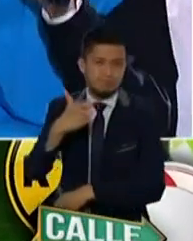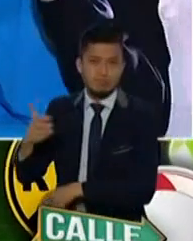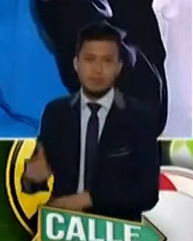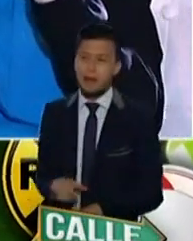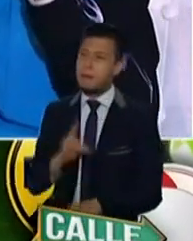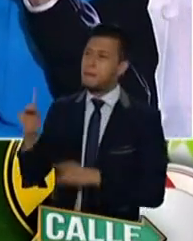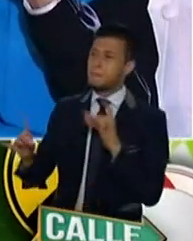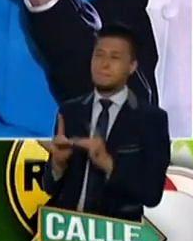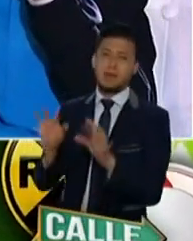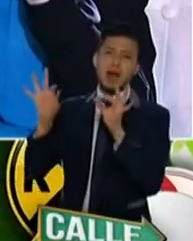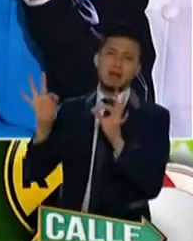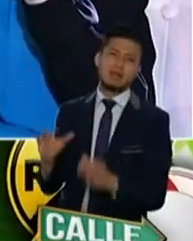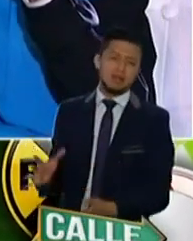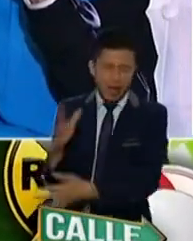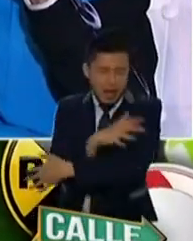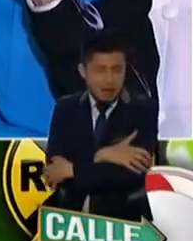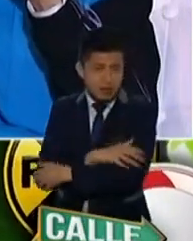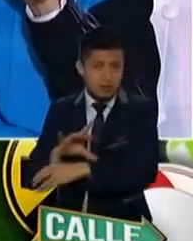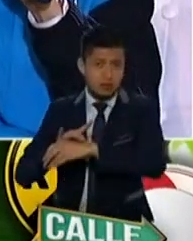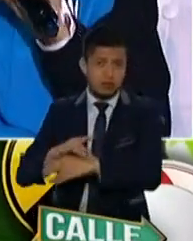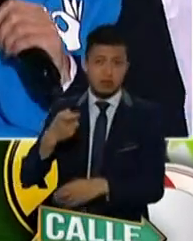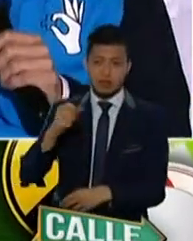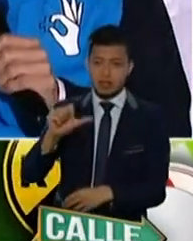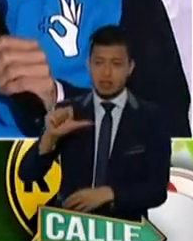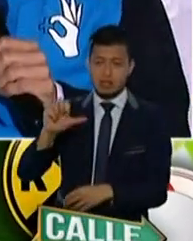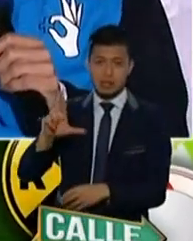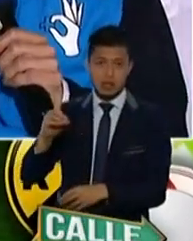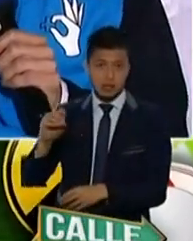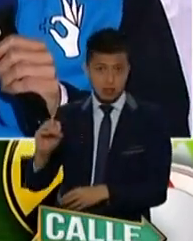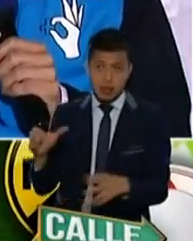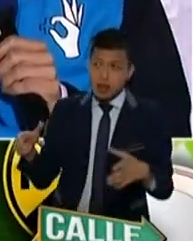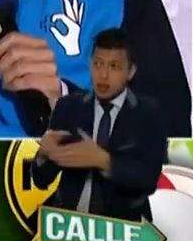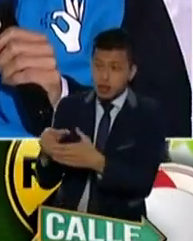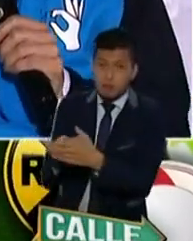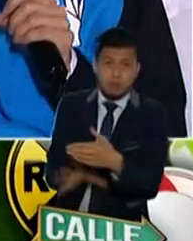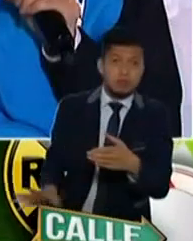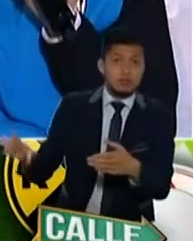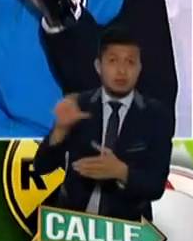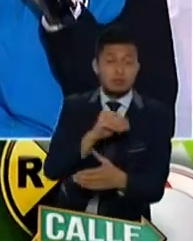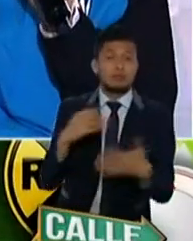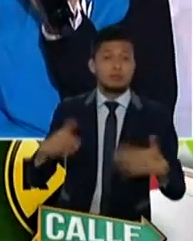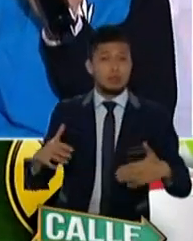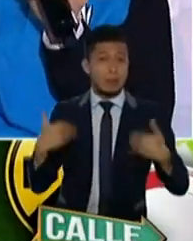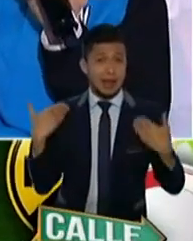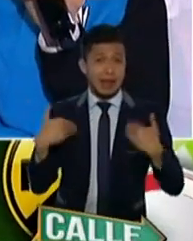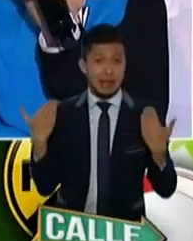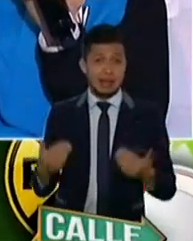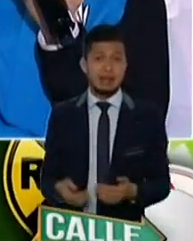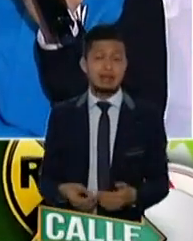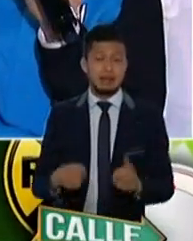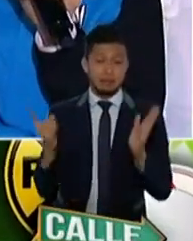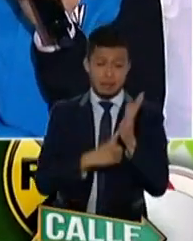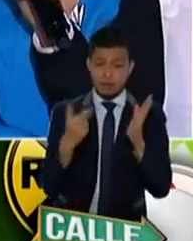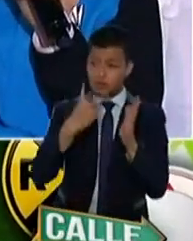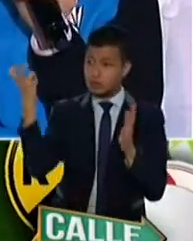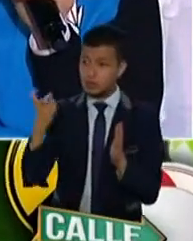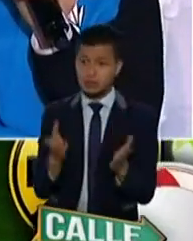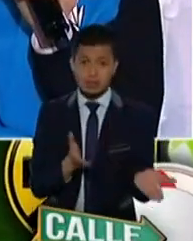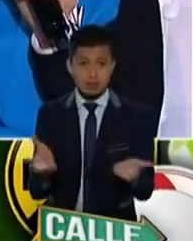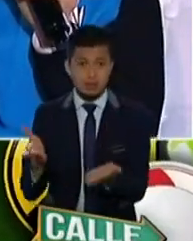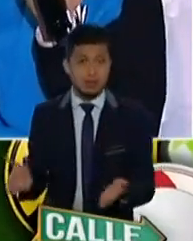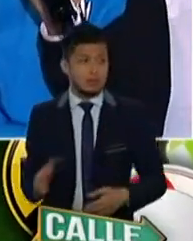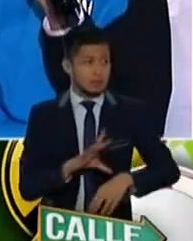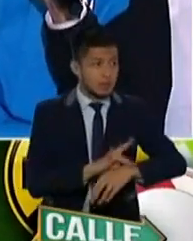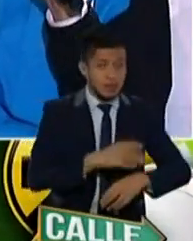perfecto. Un gran abrazo, doctor Gallardo. Para ti, para todo tu equipo, nos alegra mucho que 1.206 servidores ya estén